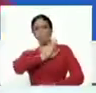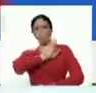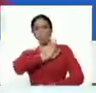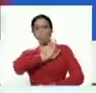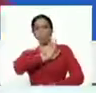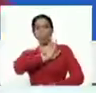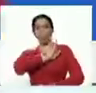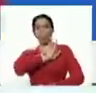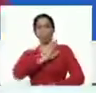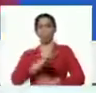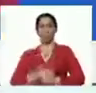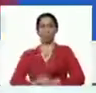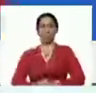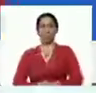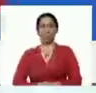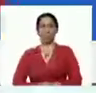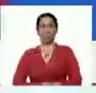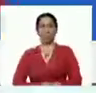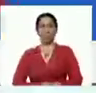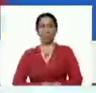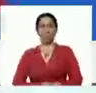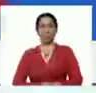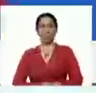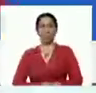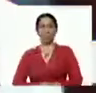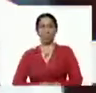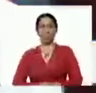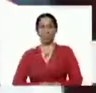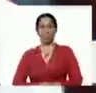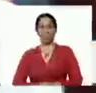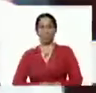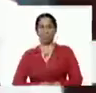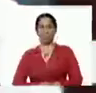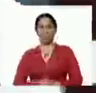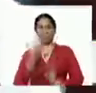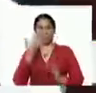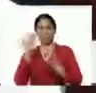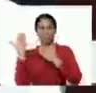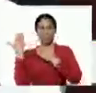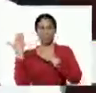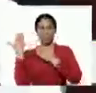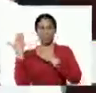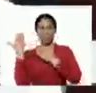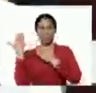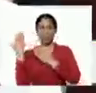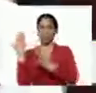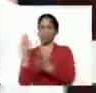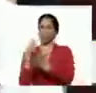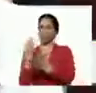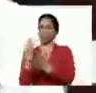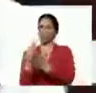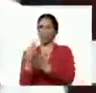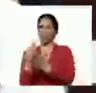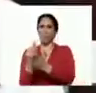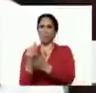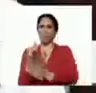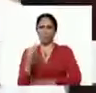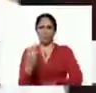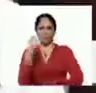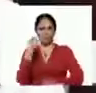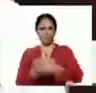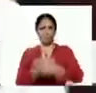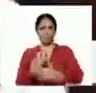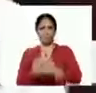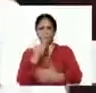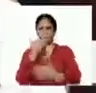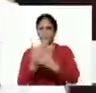República Bolivariana de Venezuela. Silvia Flores de Maduro. Siempre en primera línea de combate. Silvia